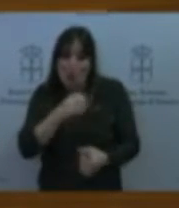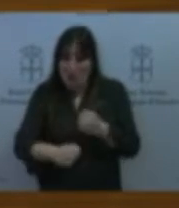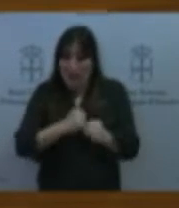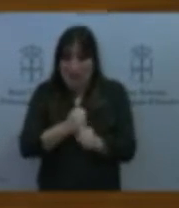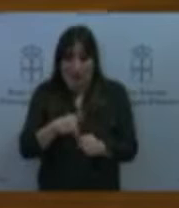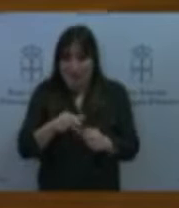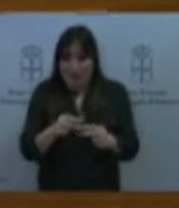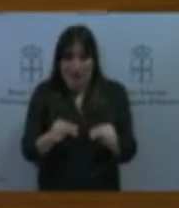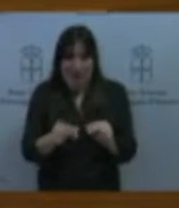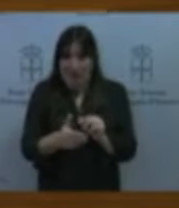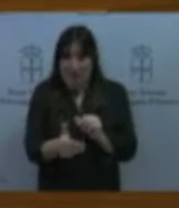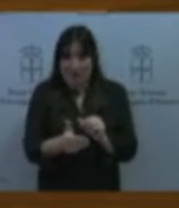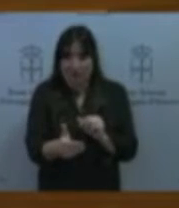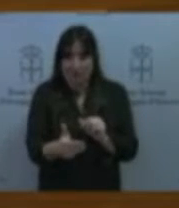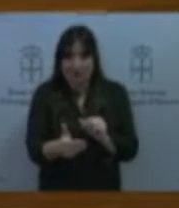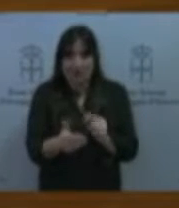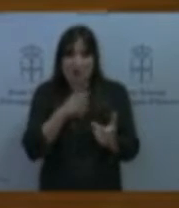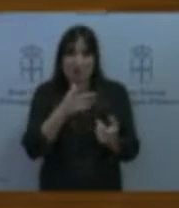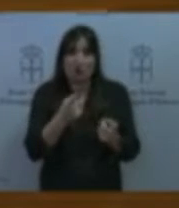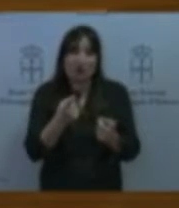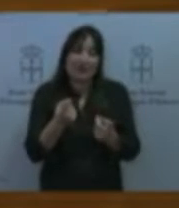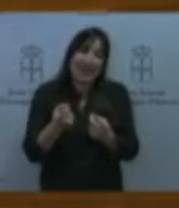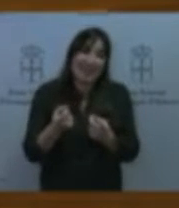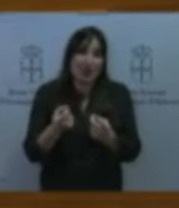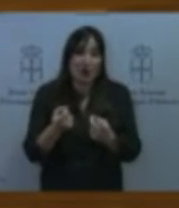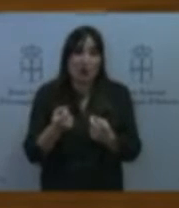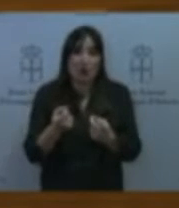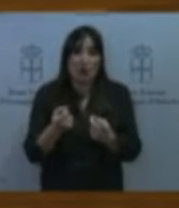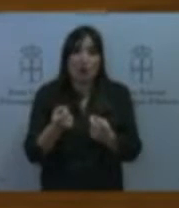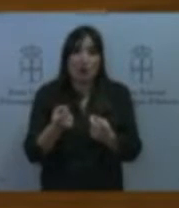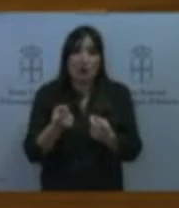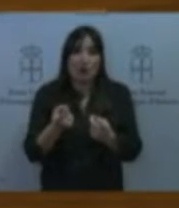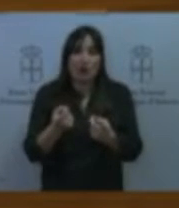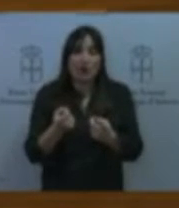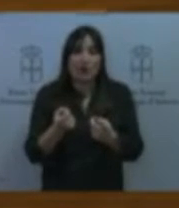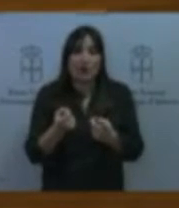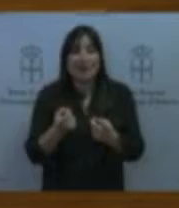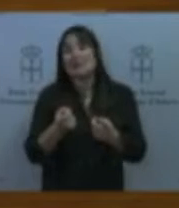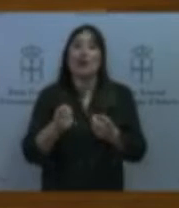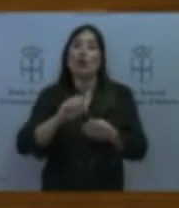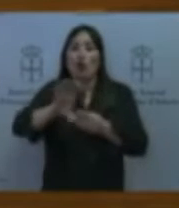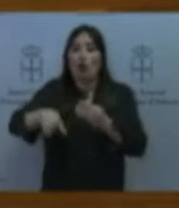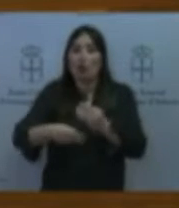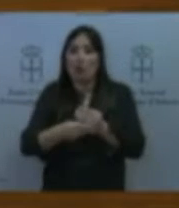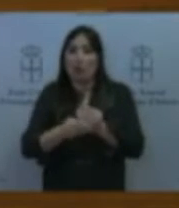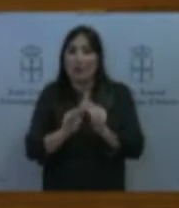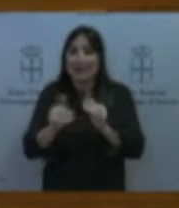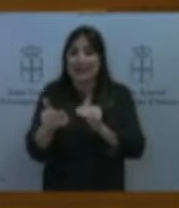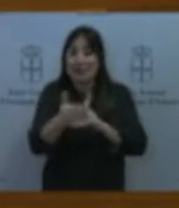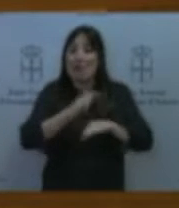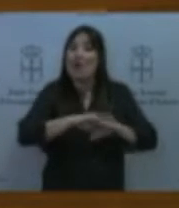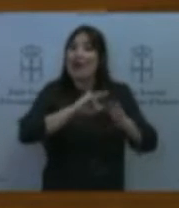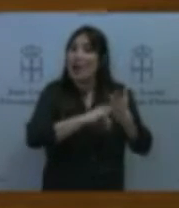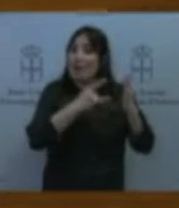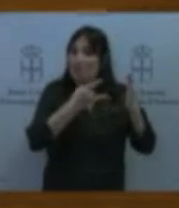una disposición transicional para que los planes de movilidad que ya estuvieran en redacción